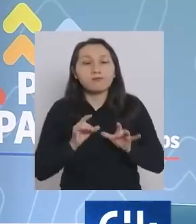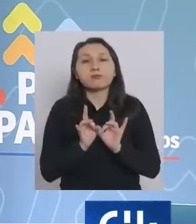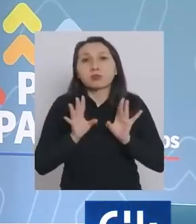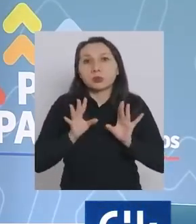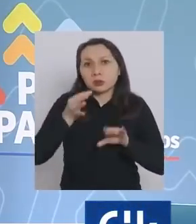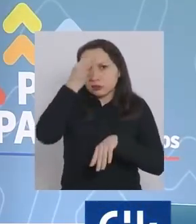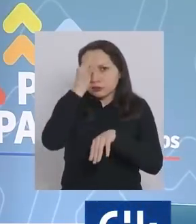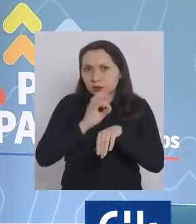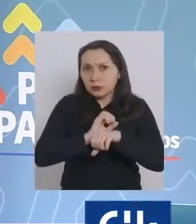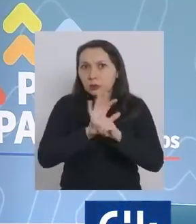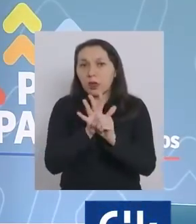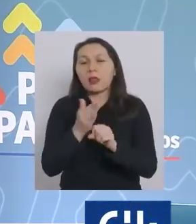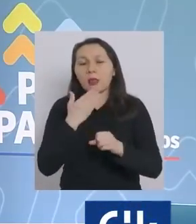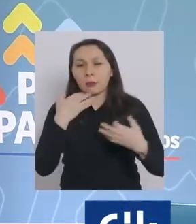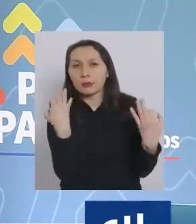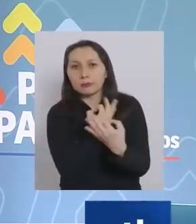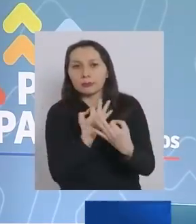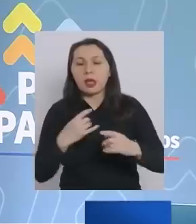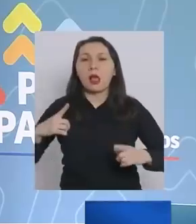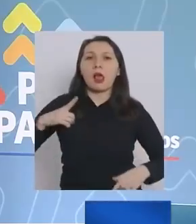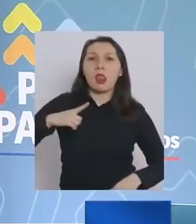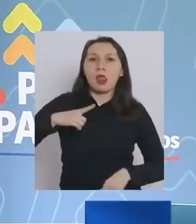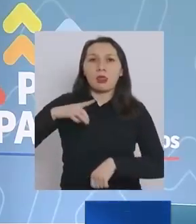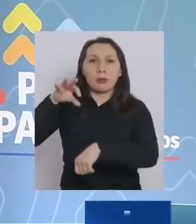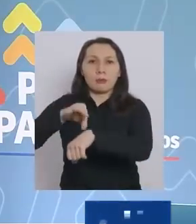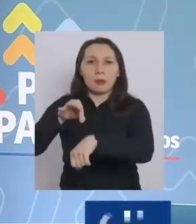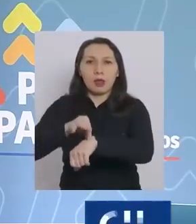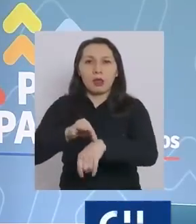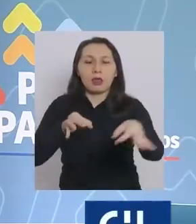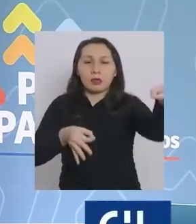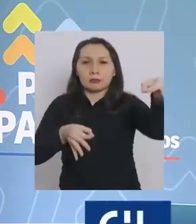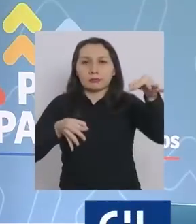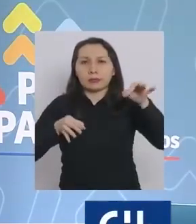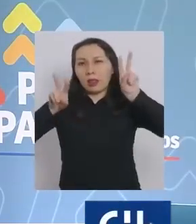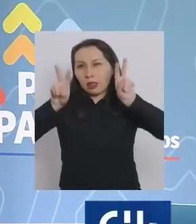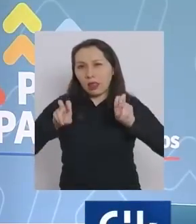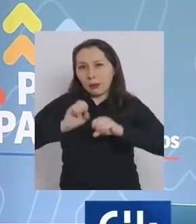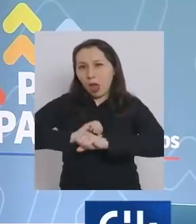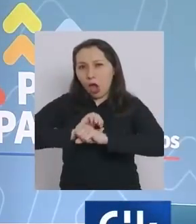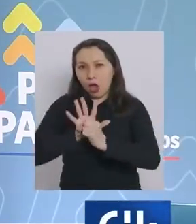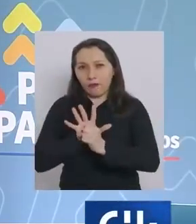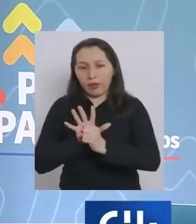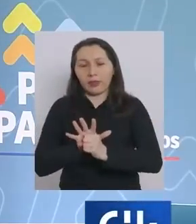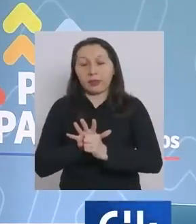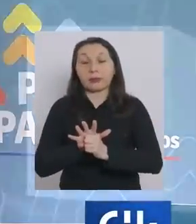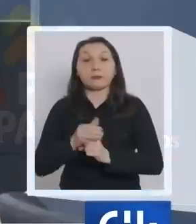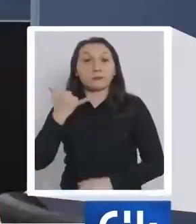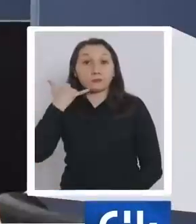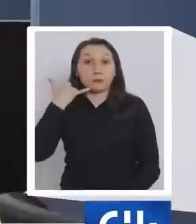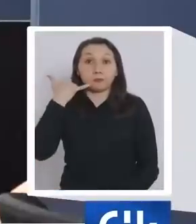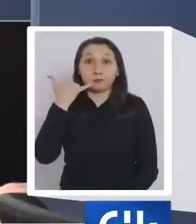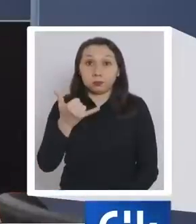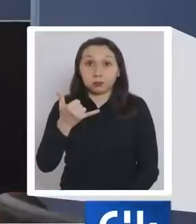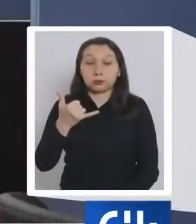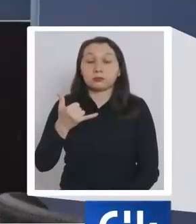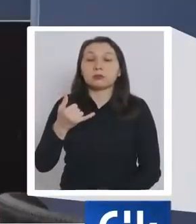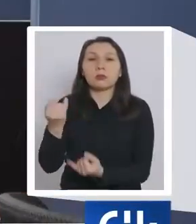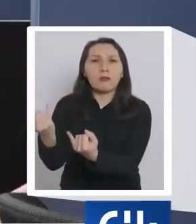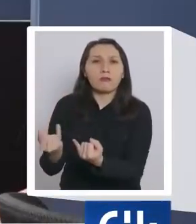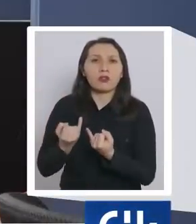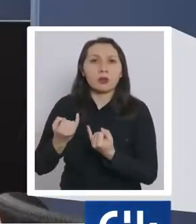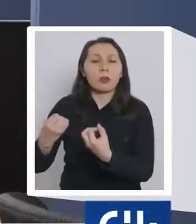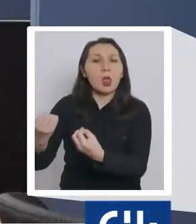podrán solicitar orientación sobre licencias médicas relacionadas exclusivamente a COVID. En la línea telefónica entregamos